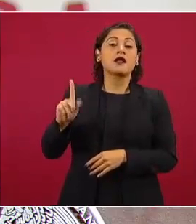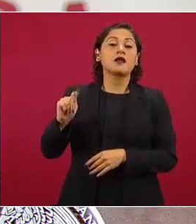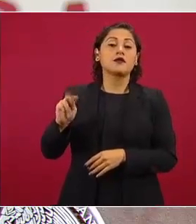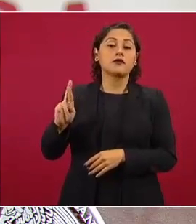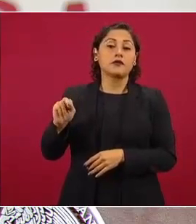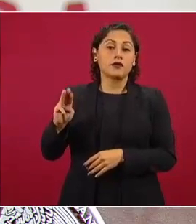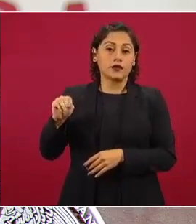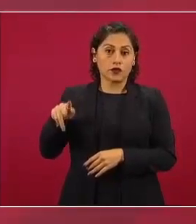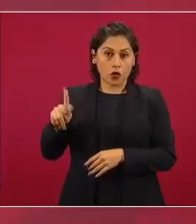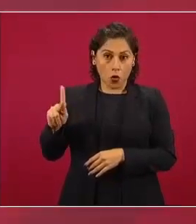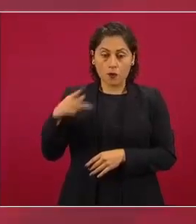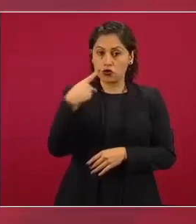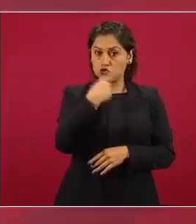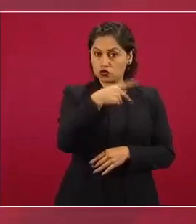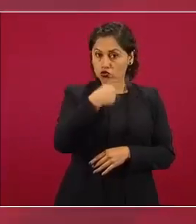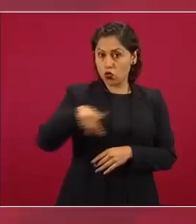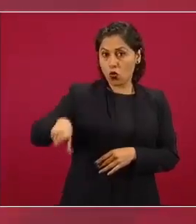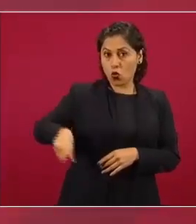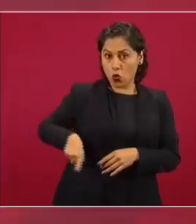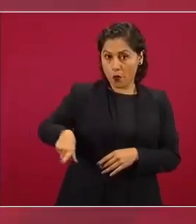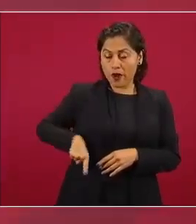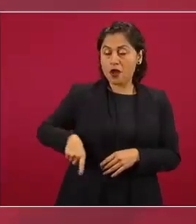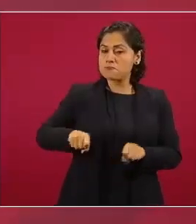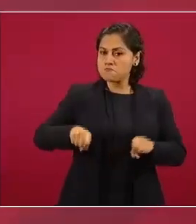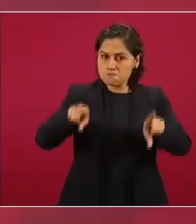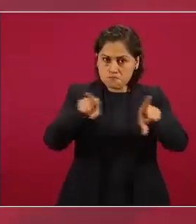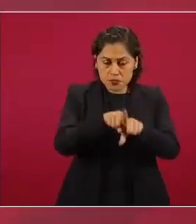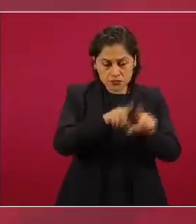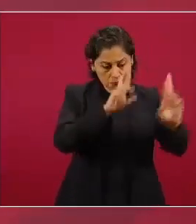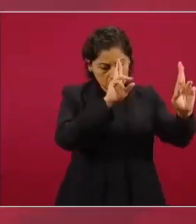no es de que